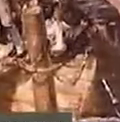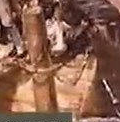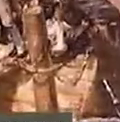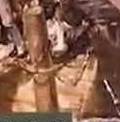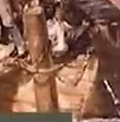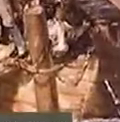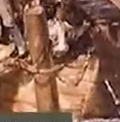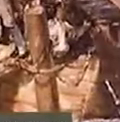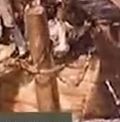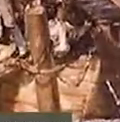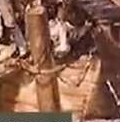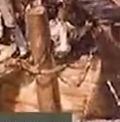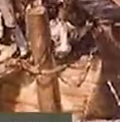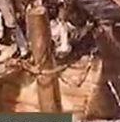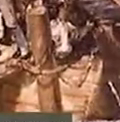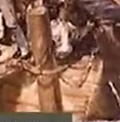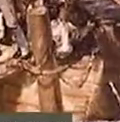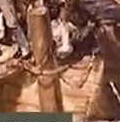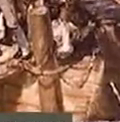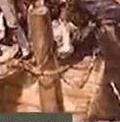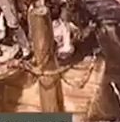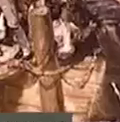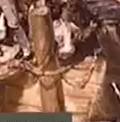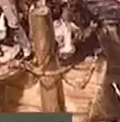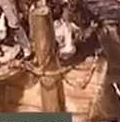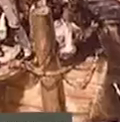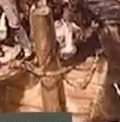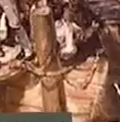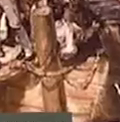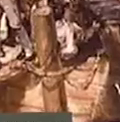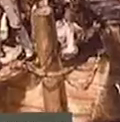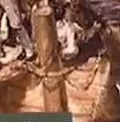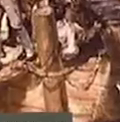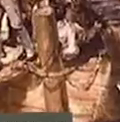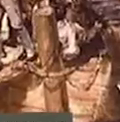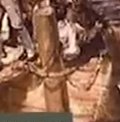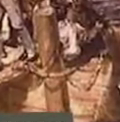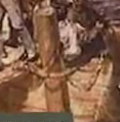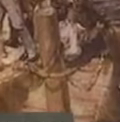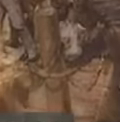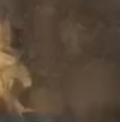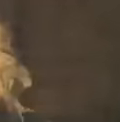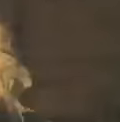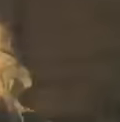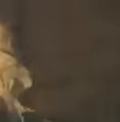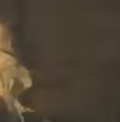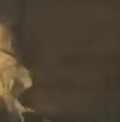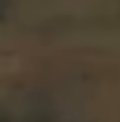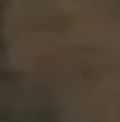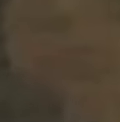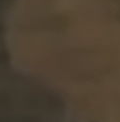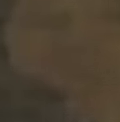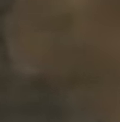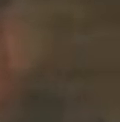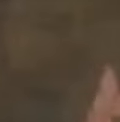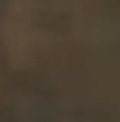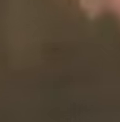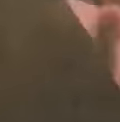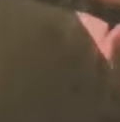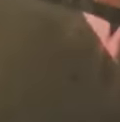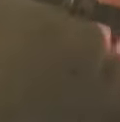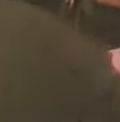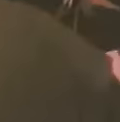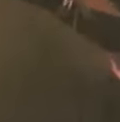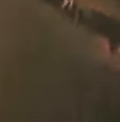informa sobre el inminente desembarco en las costas de Paracas del ejército comandado por José de San Martín, y le pide armar sus tropas en el Cusco,